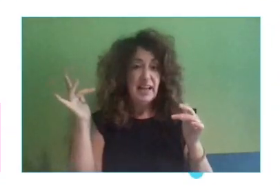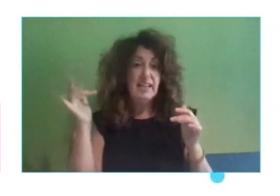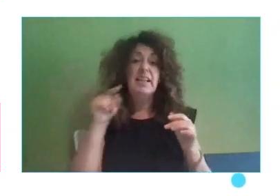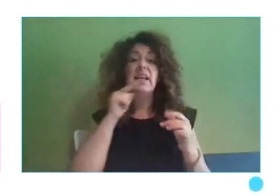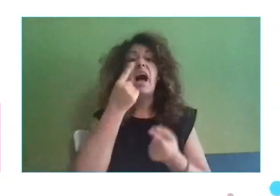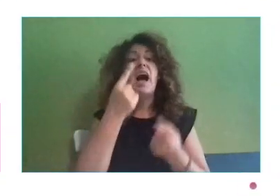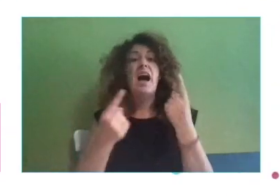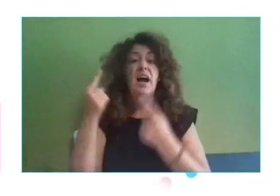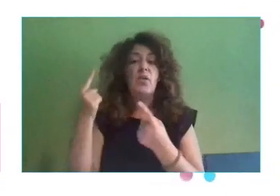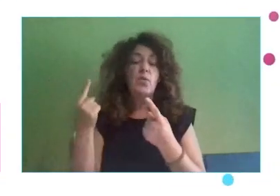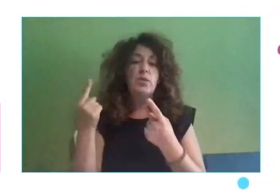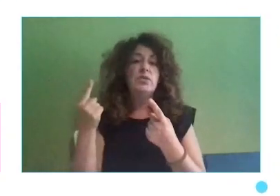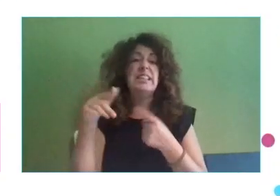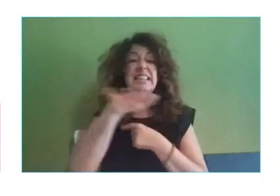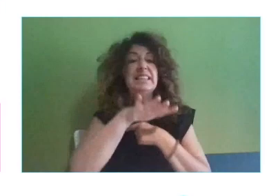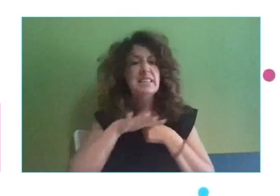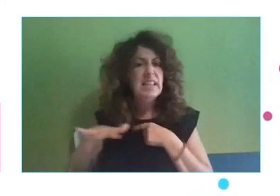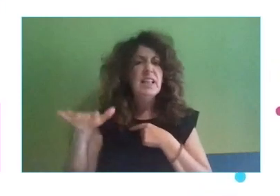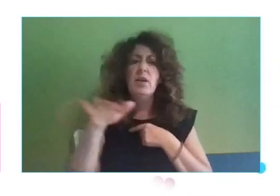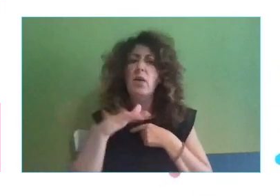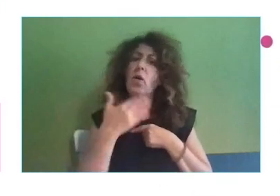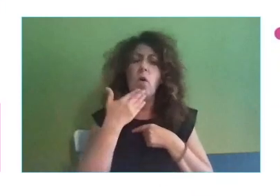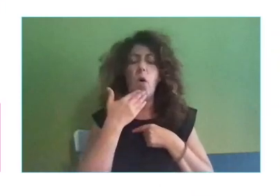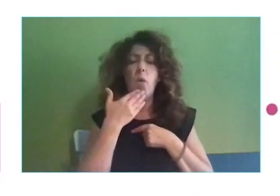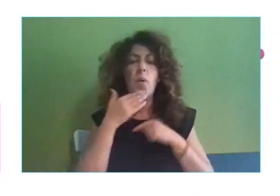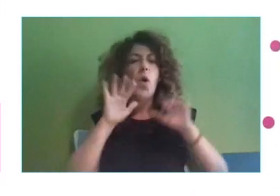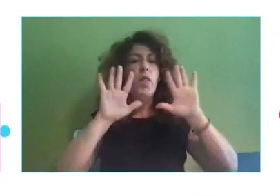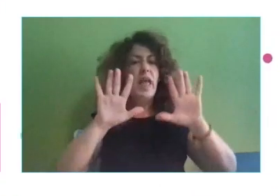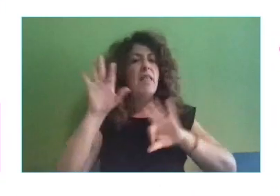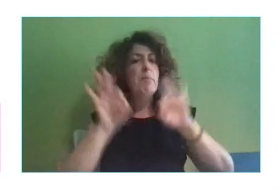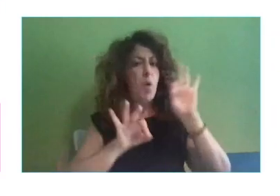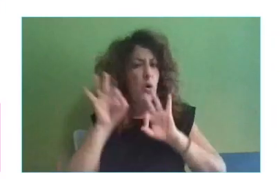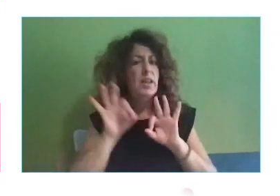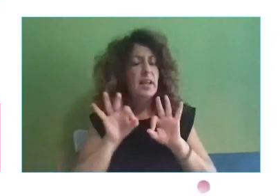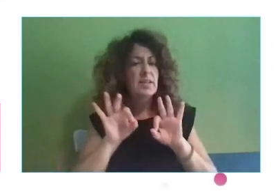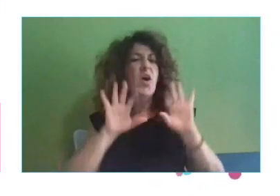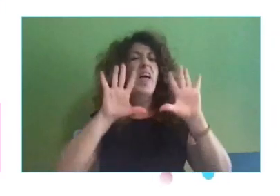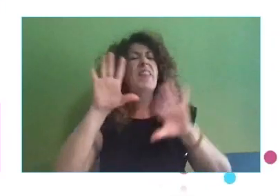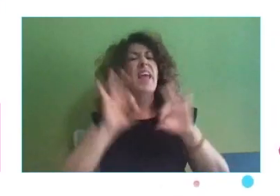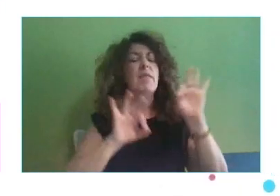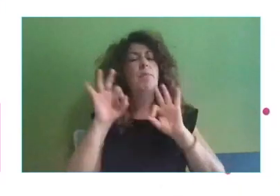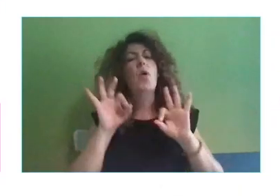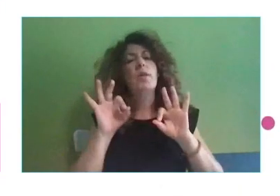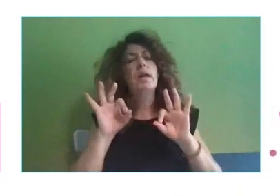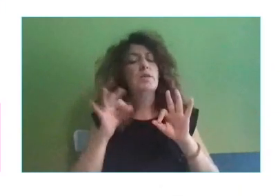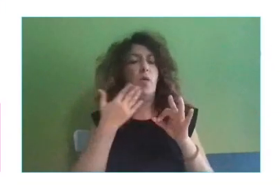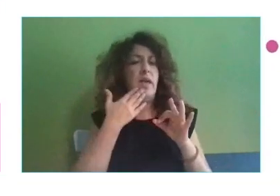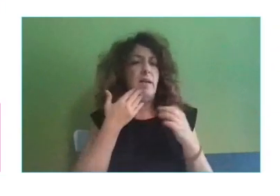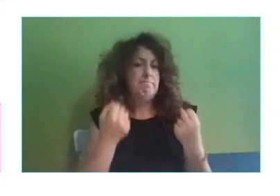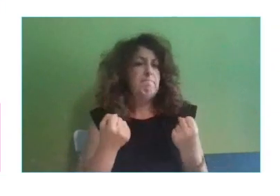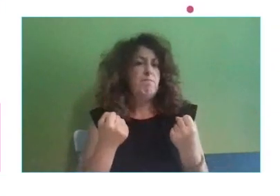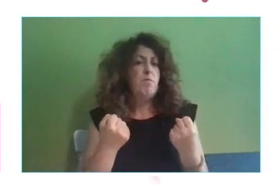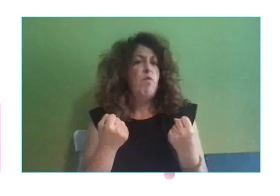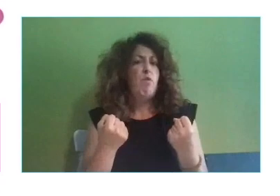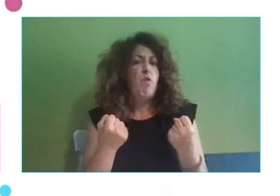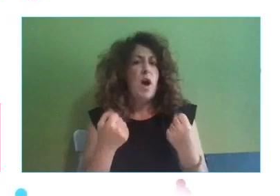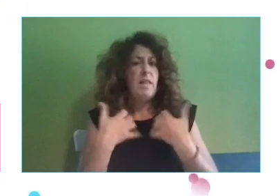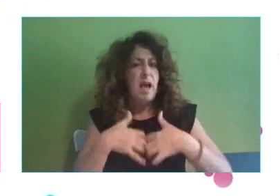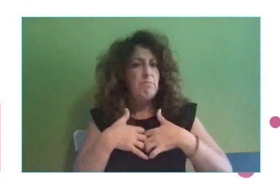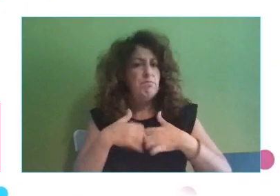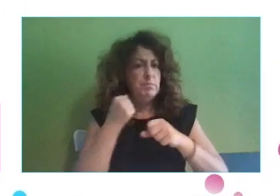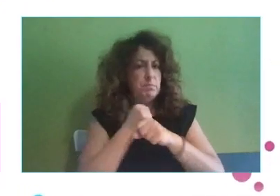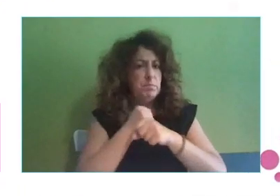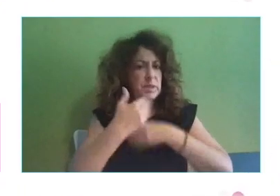localidades se está ocupando ya prácticamente el 10% de la fuerza productiva en algunos estados, en Estados Unidos.